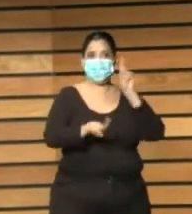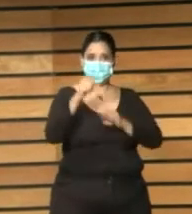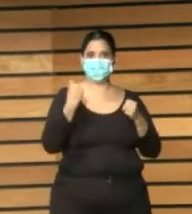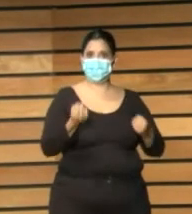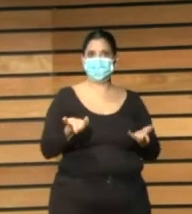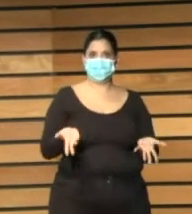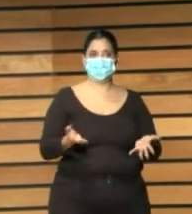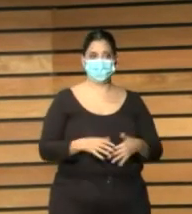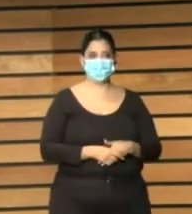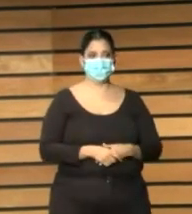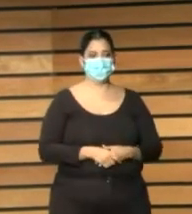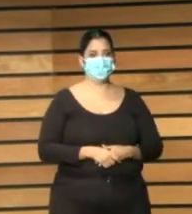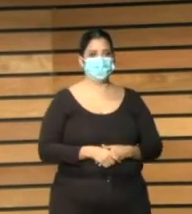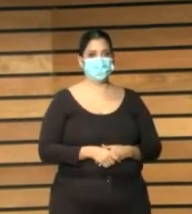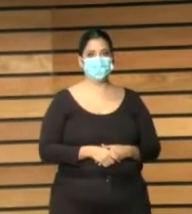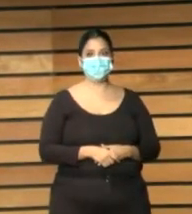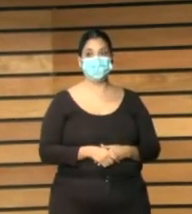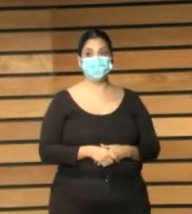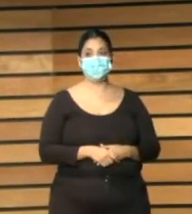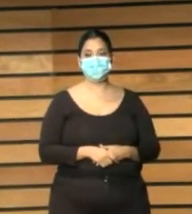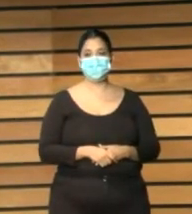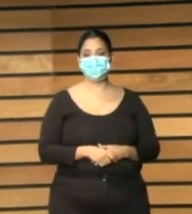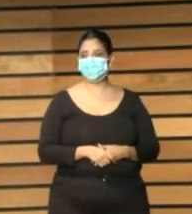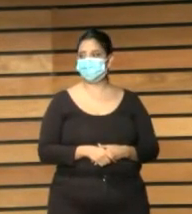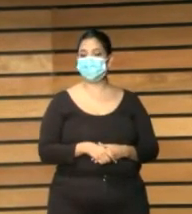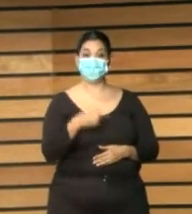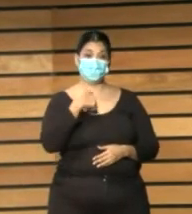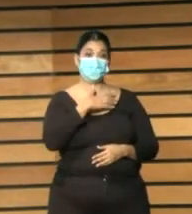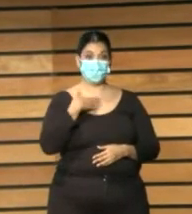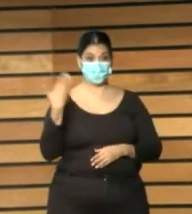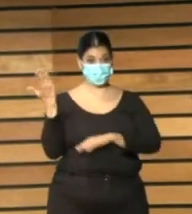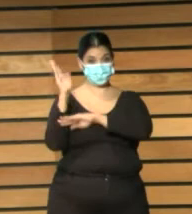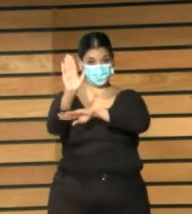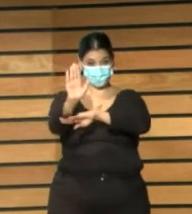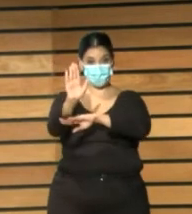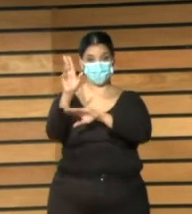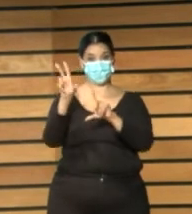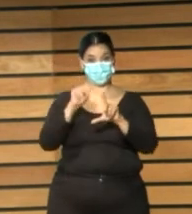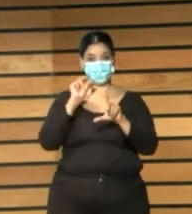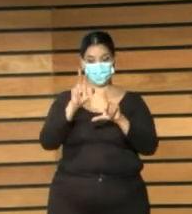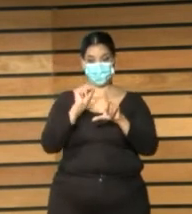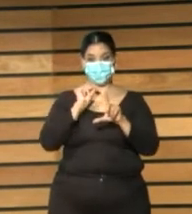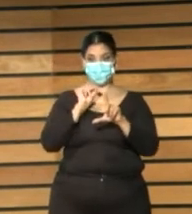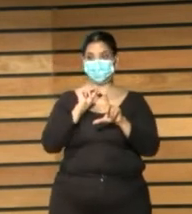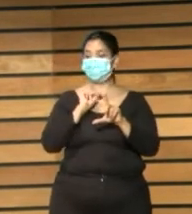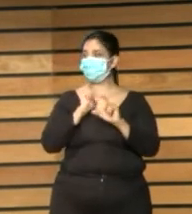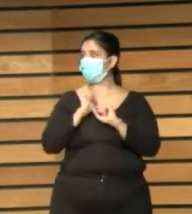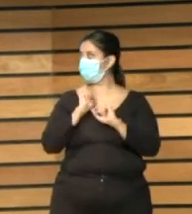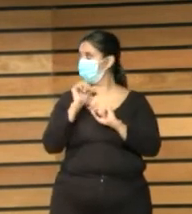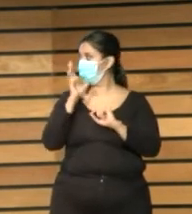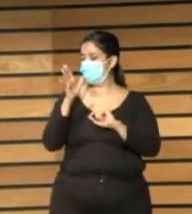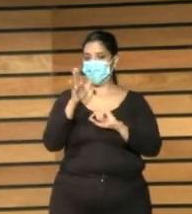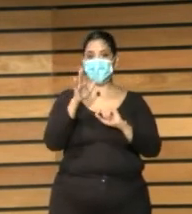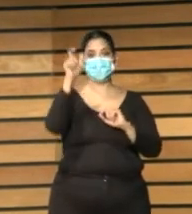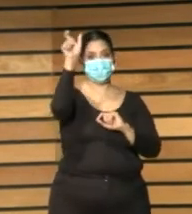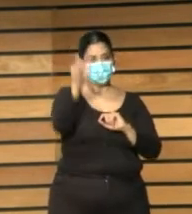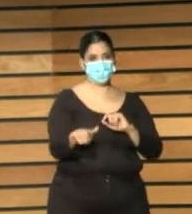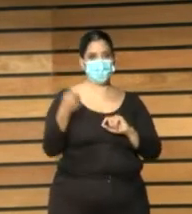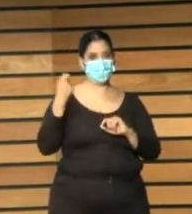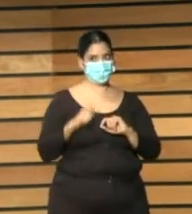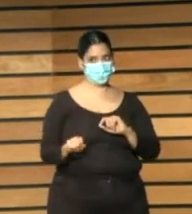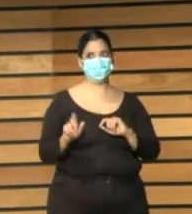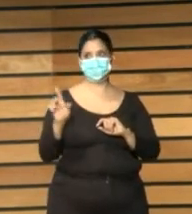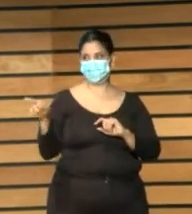bien quería mostrar este vídeo colación redunda bueno Juan Cruz para no ser bibliotecario sabe bastante de bibliotecas